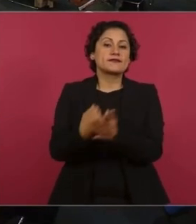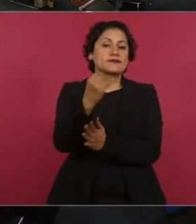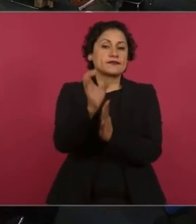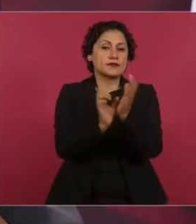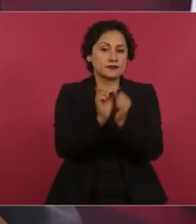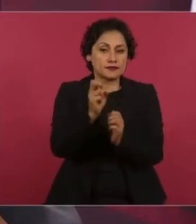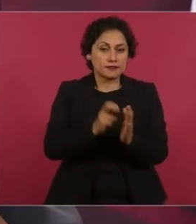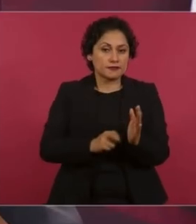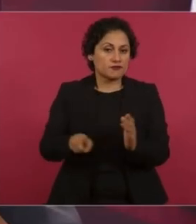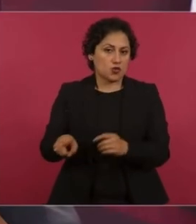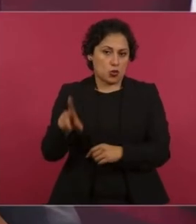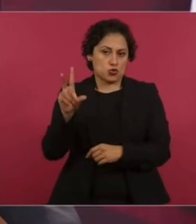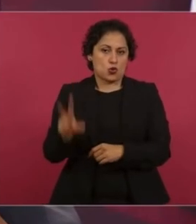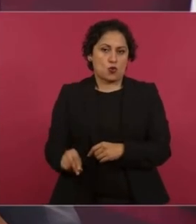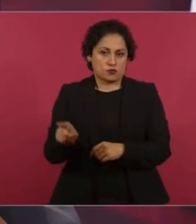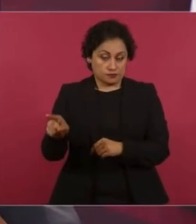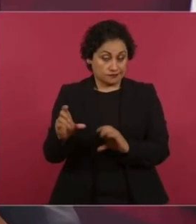Por ahí estoy viendo…